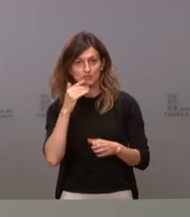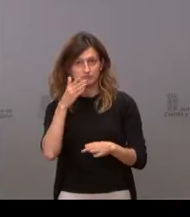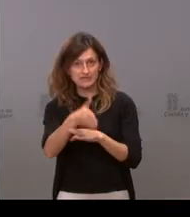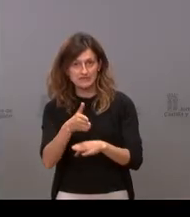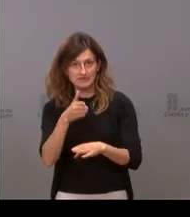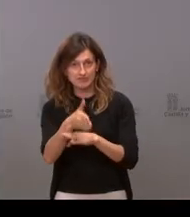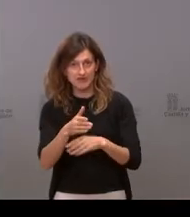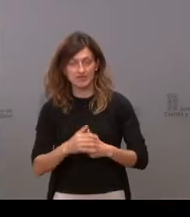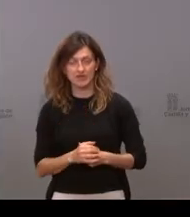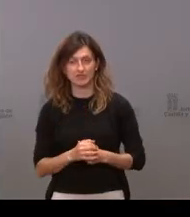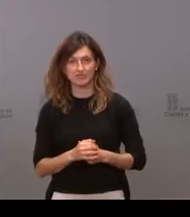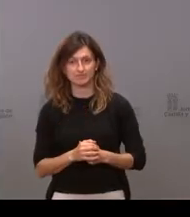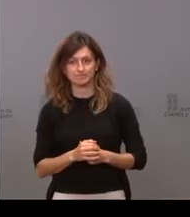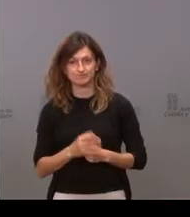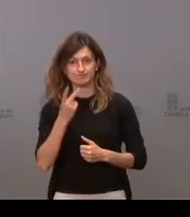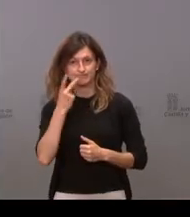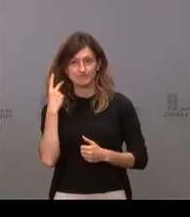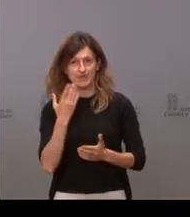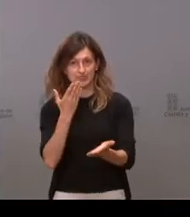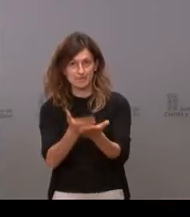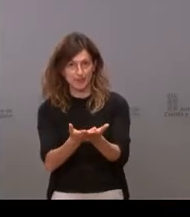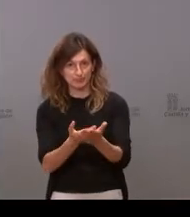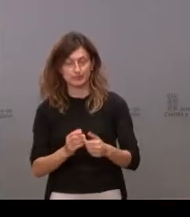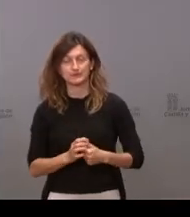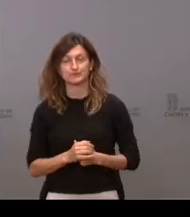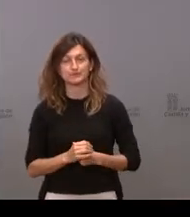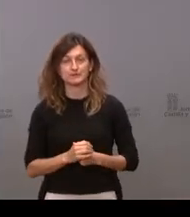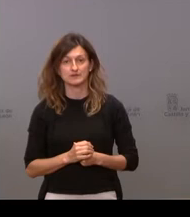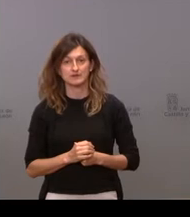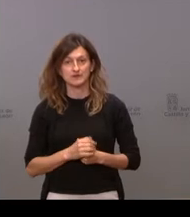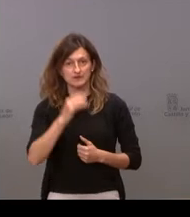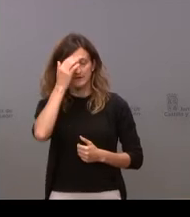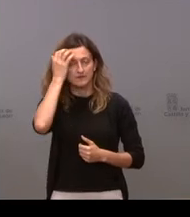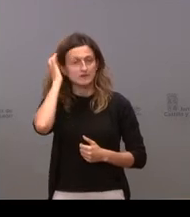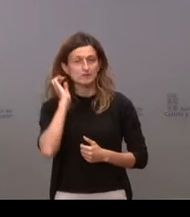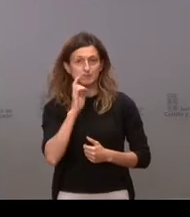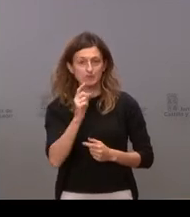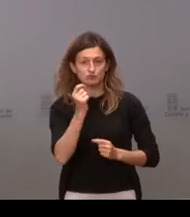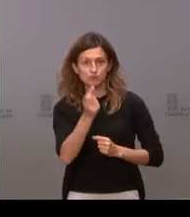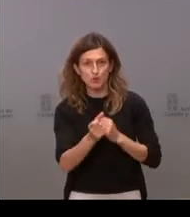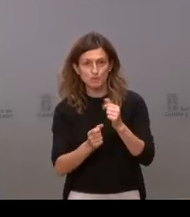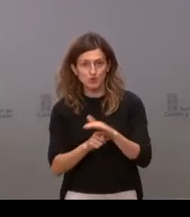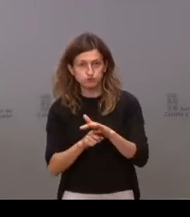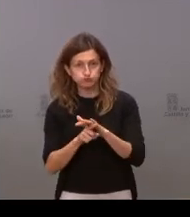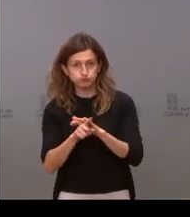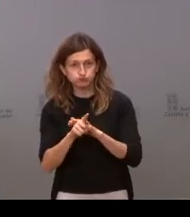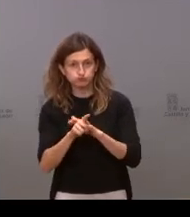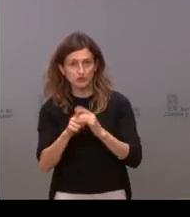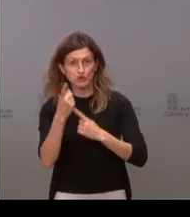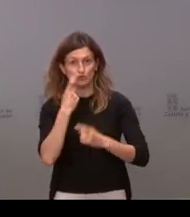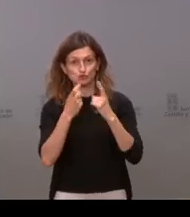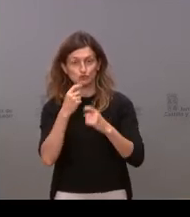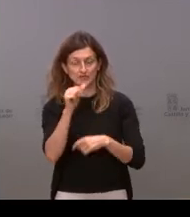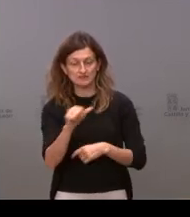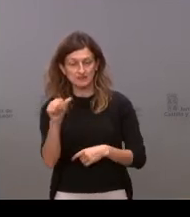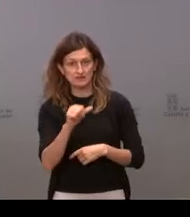a demanda, hay que señalar que seguimos detectando un aumento progresivo de las consultas presenciales semana